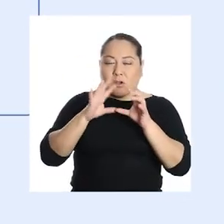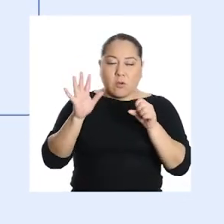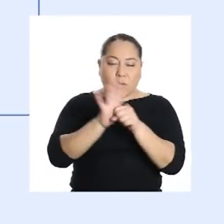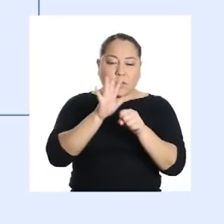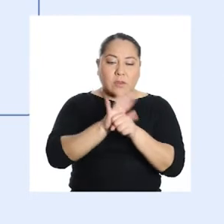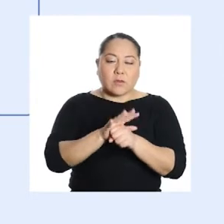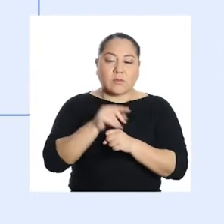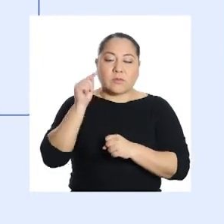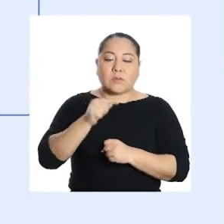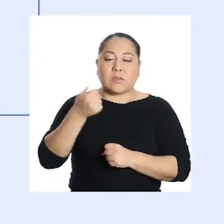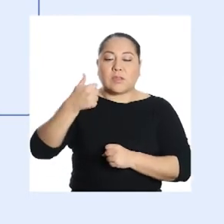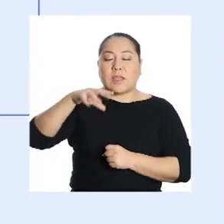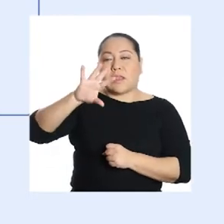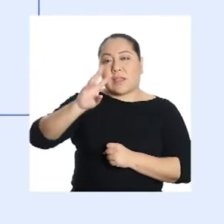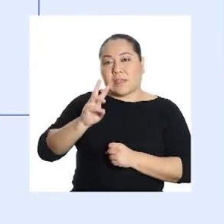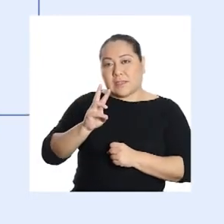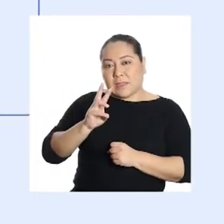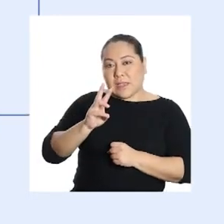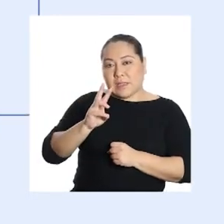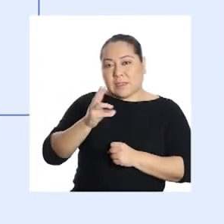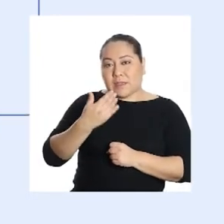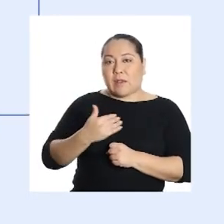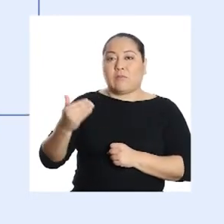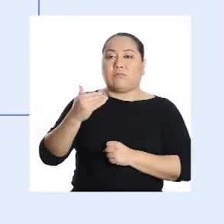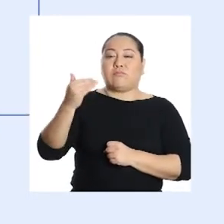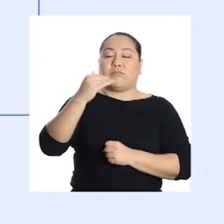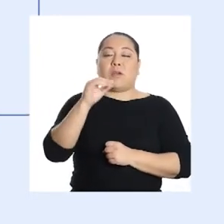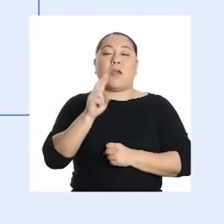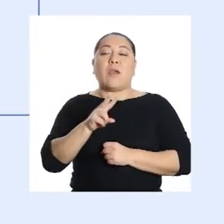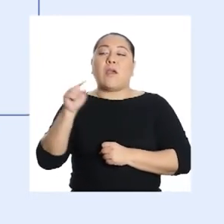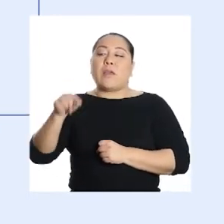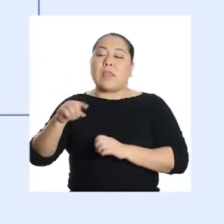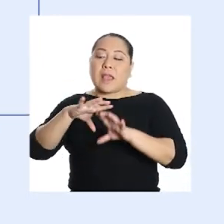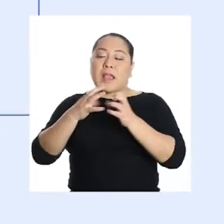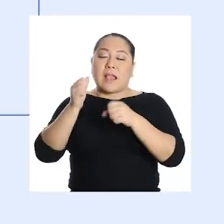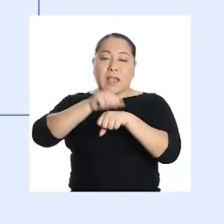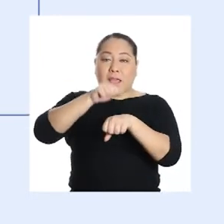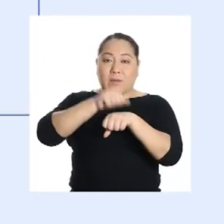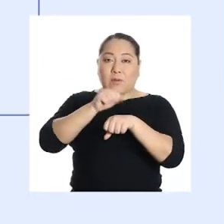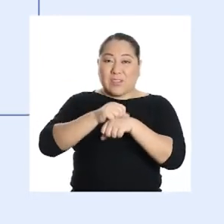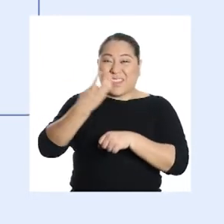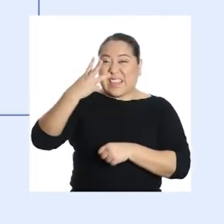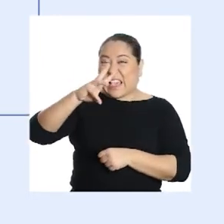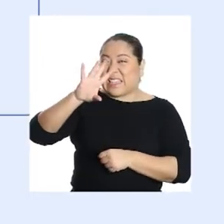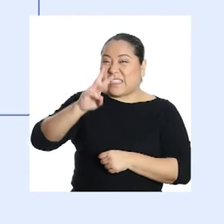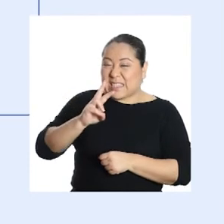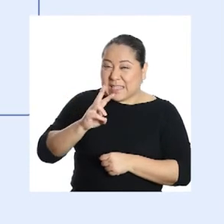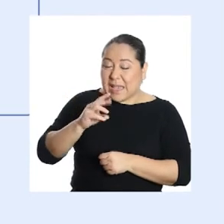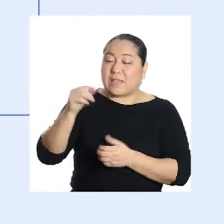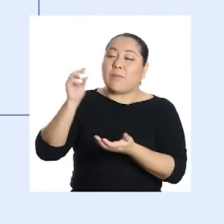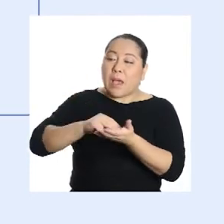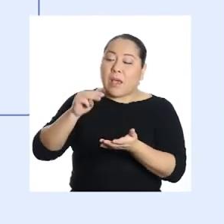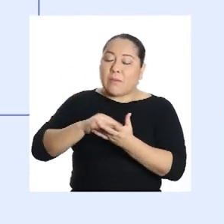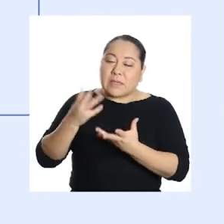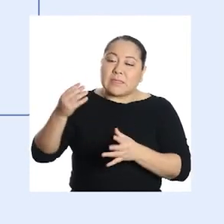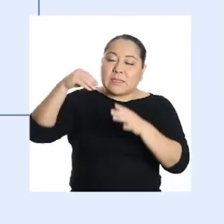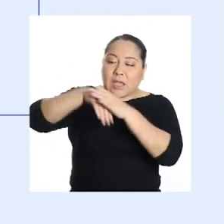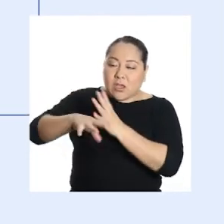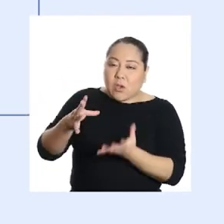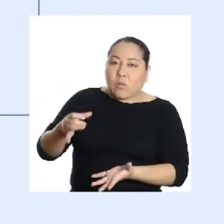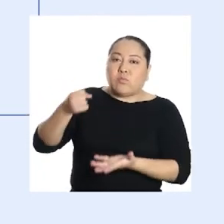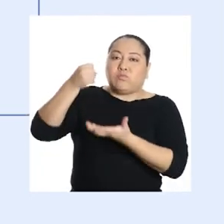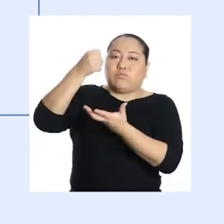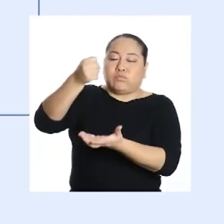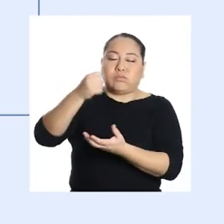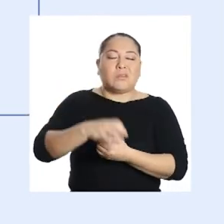redondeamos, son 16 veces que el volumen del carbón está contenido en la